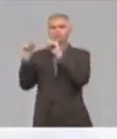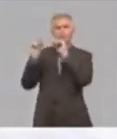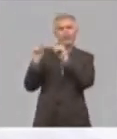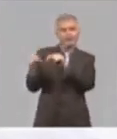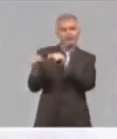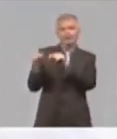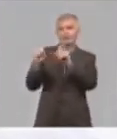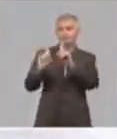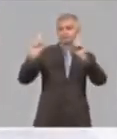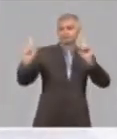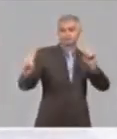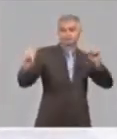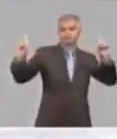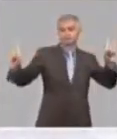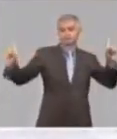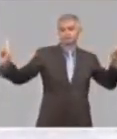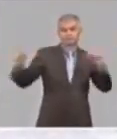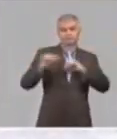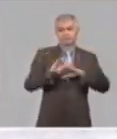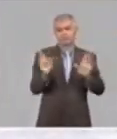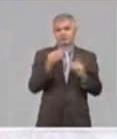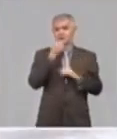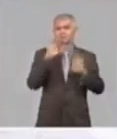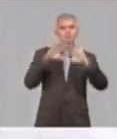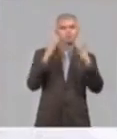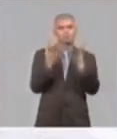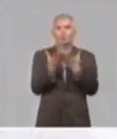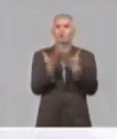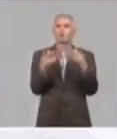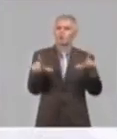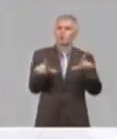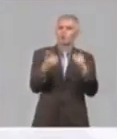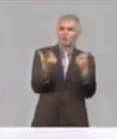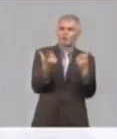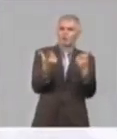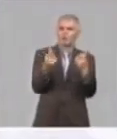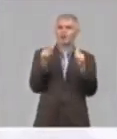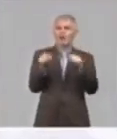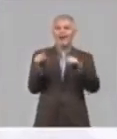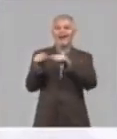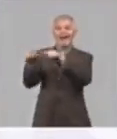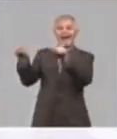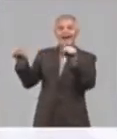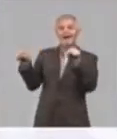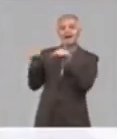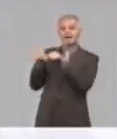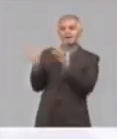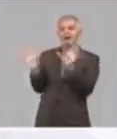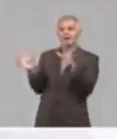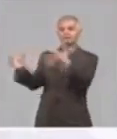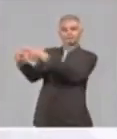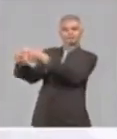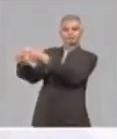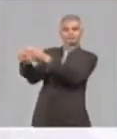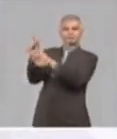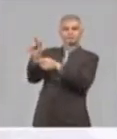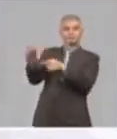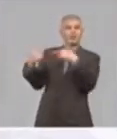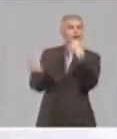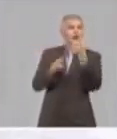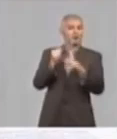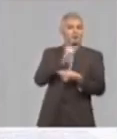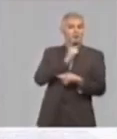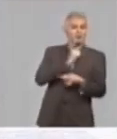aislamiento. Tenemos el campamento con todo rígido, pero además tenemos un área de aislamiento en el campamento. Y tenemos una